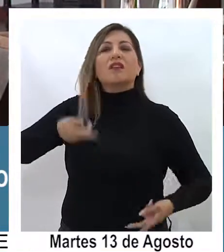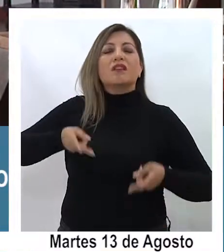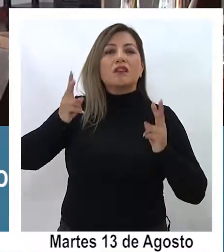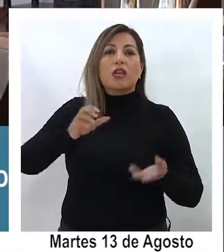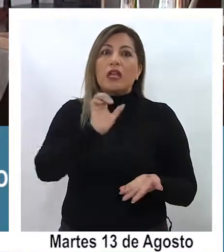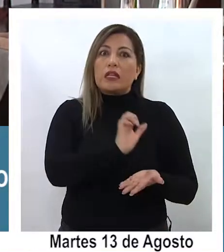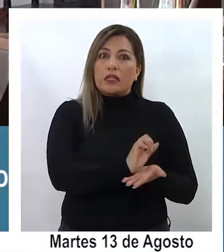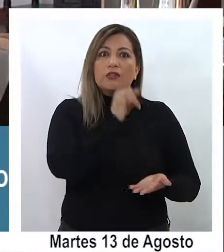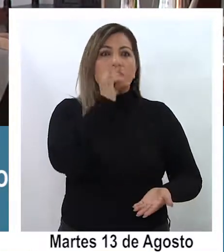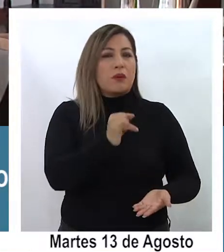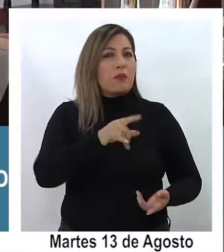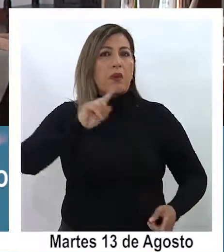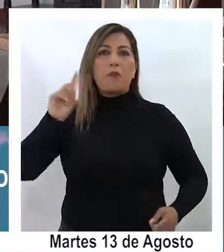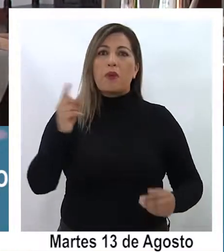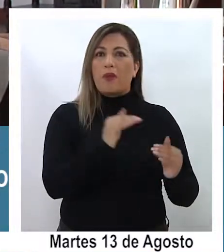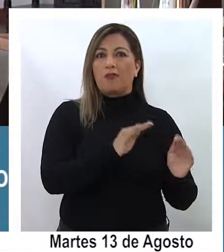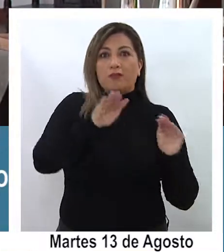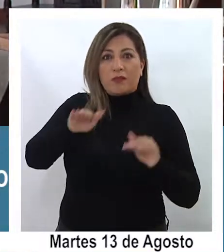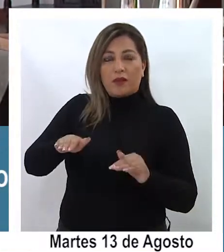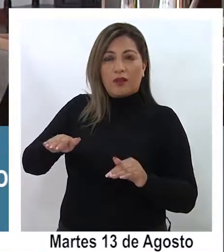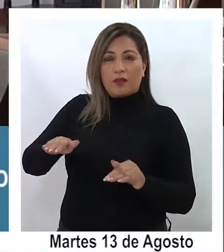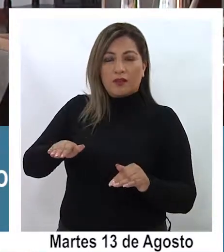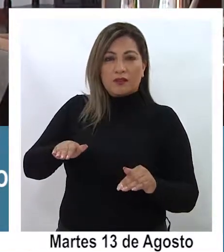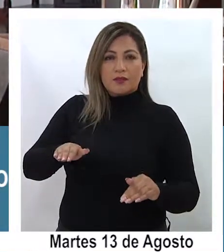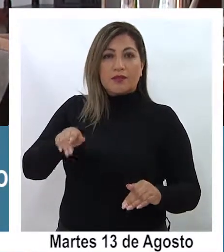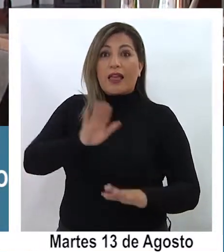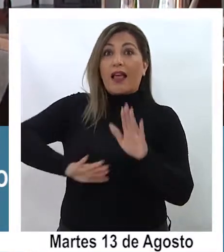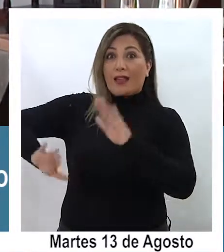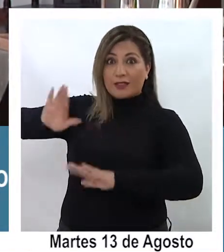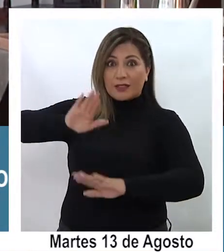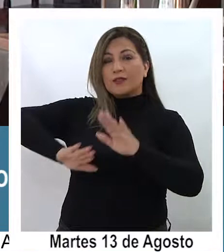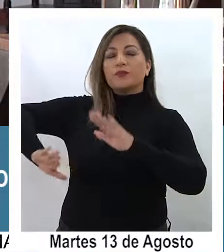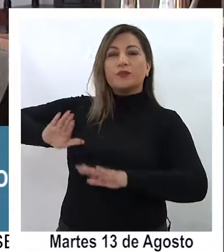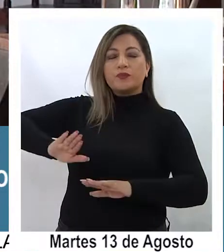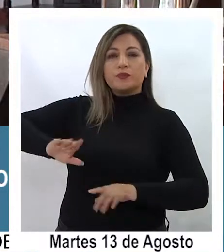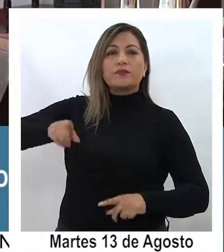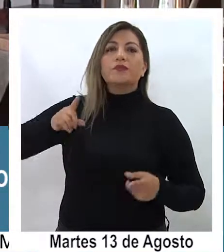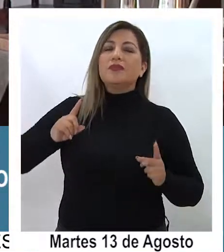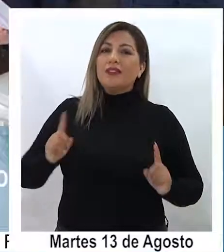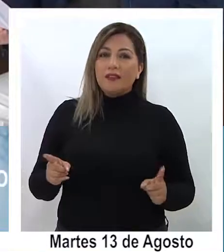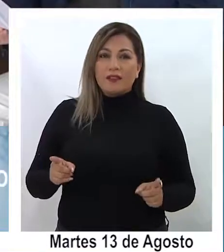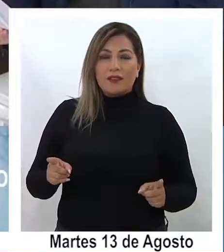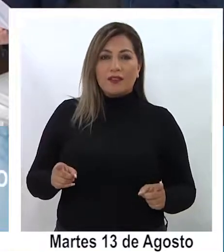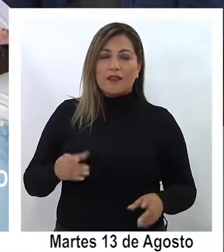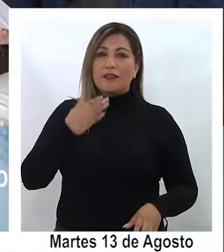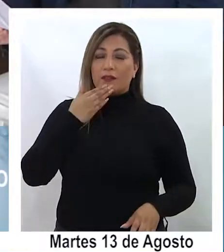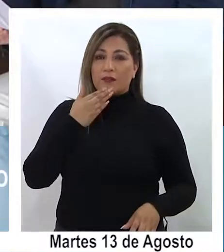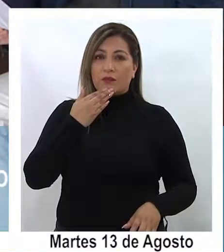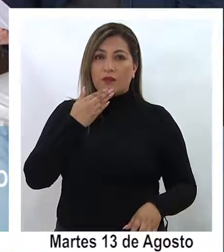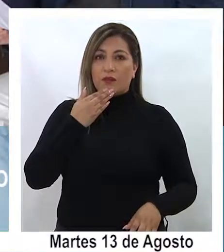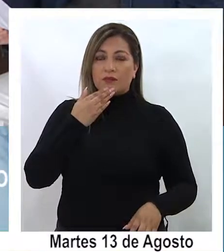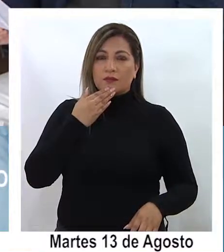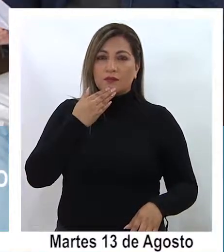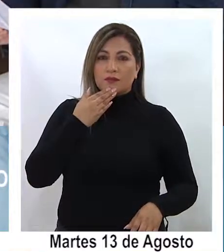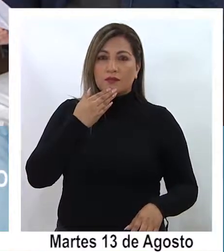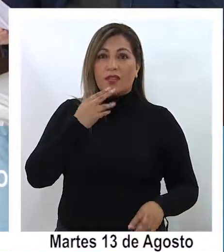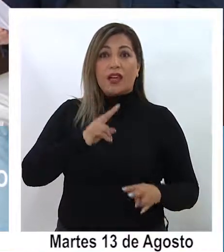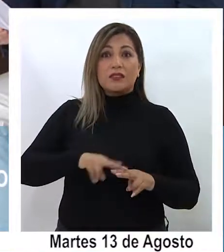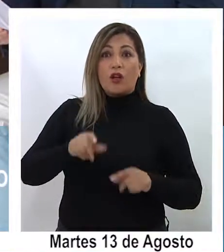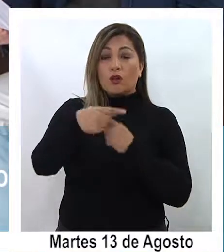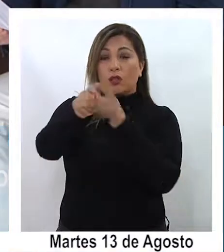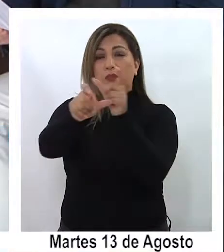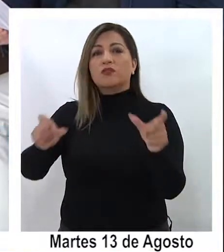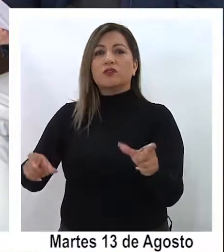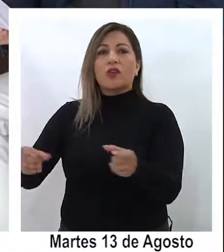el Estado sigue siendo siempre el principal garante ¿verdad? de esa protección tiene que además sumar e invitar a que otros